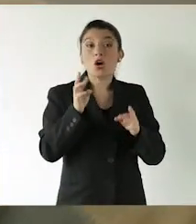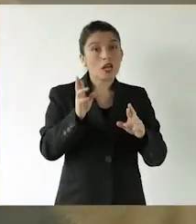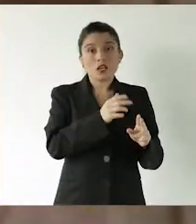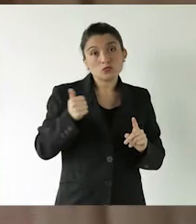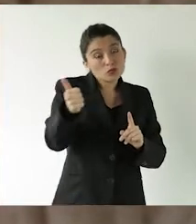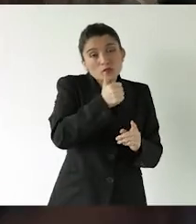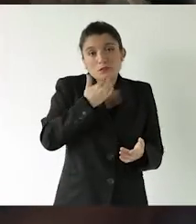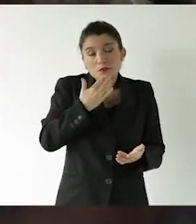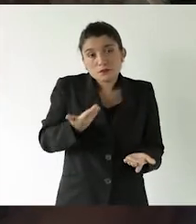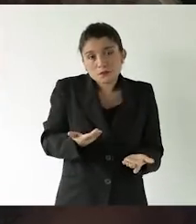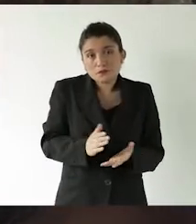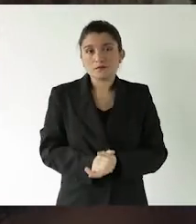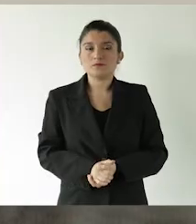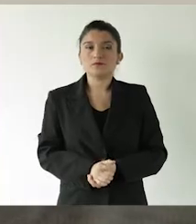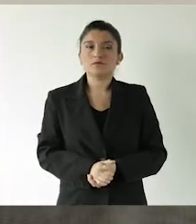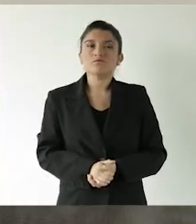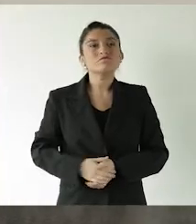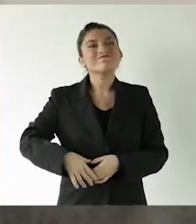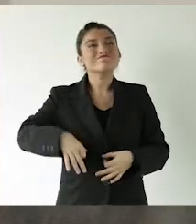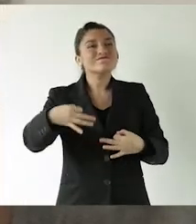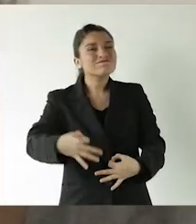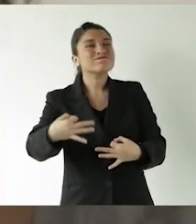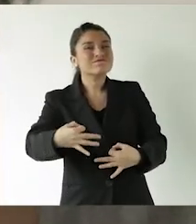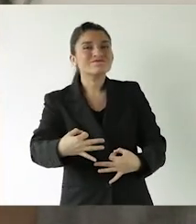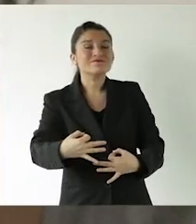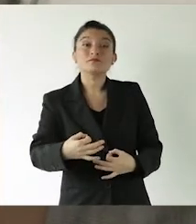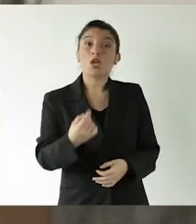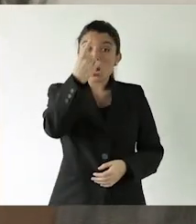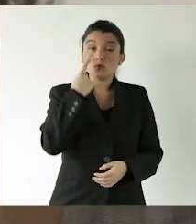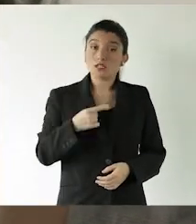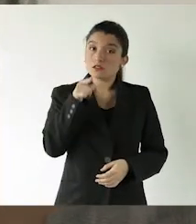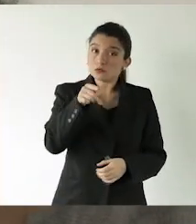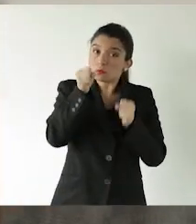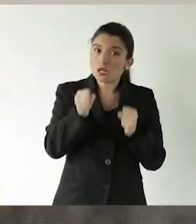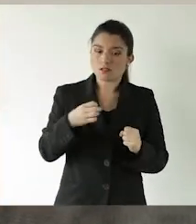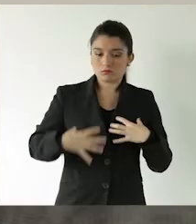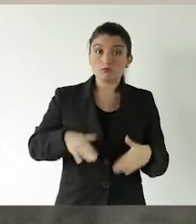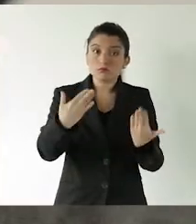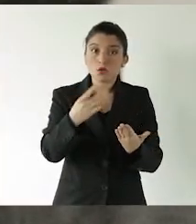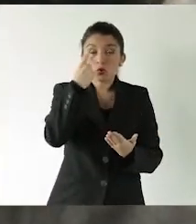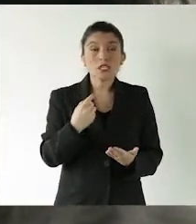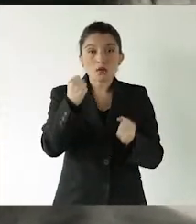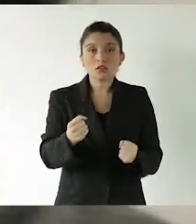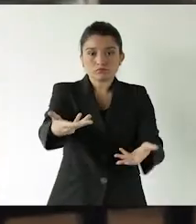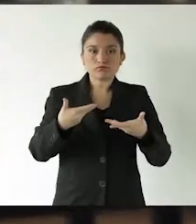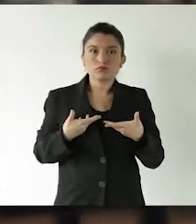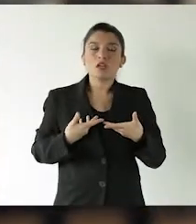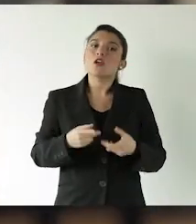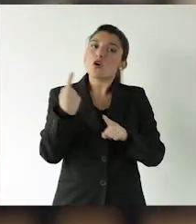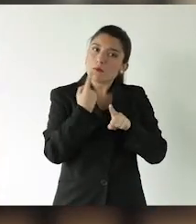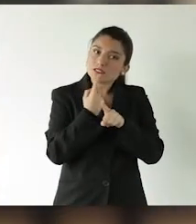ojalá fueran las de todos nosotros, ¿o no? Tienen toda la razón, chiquilla Un día puedes ser donante Un día puedes ser receptor